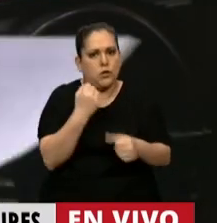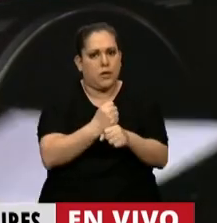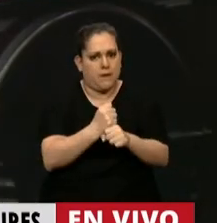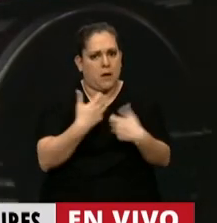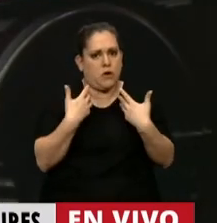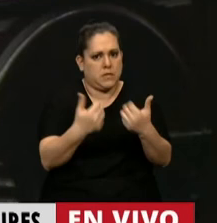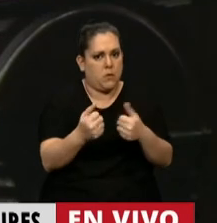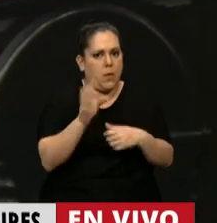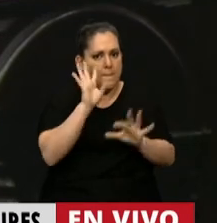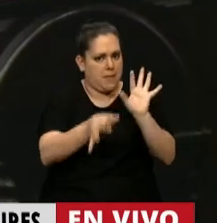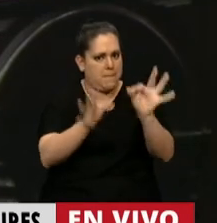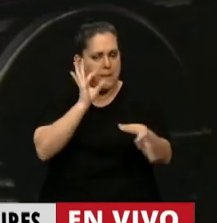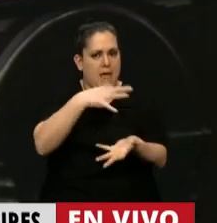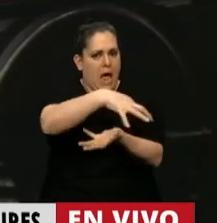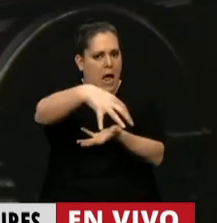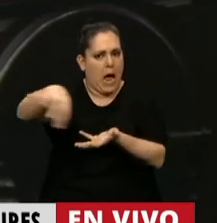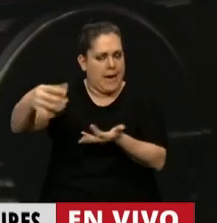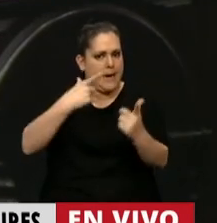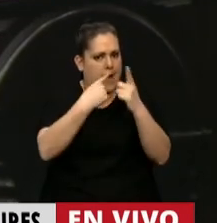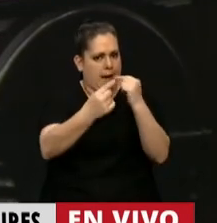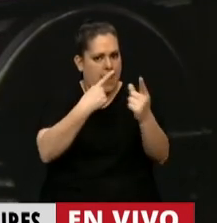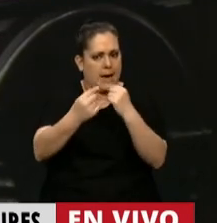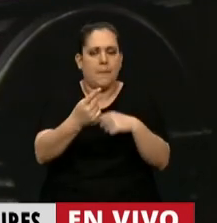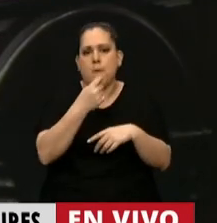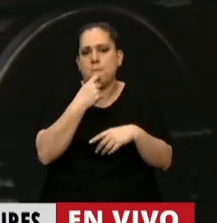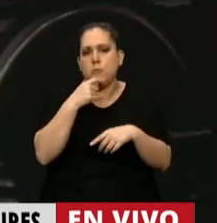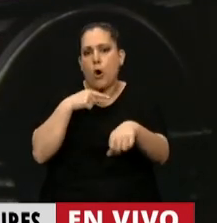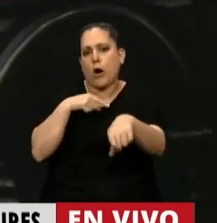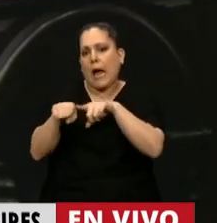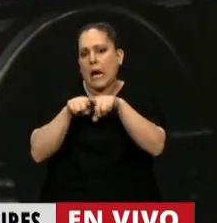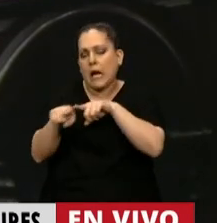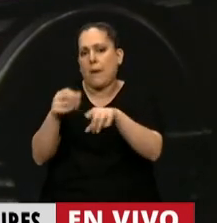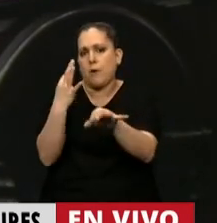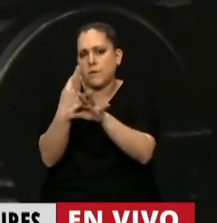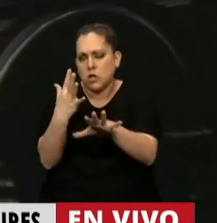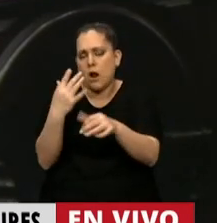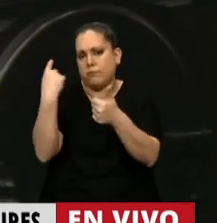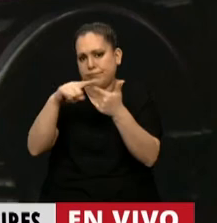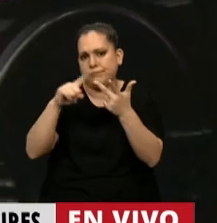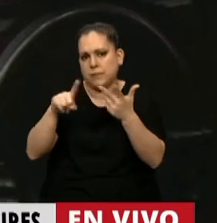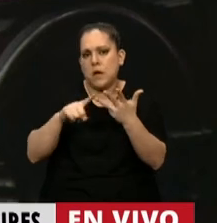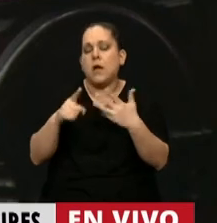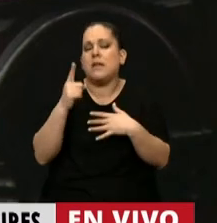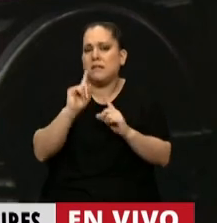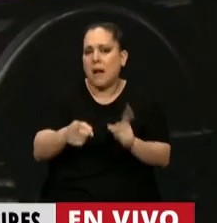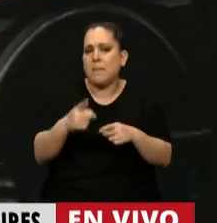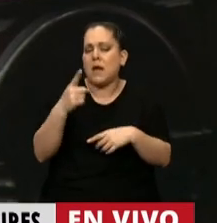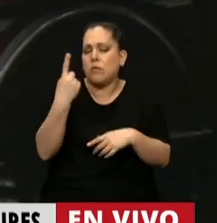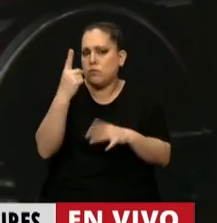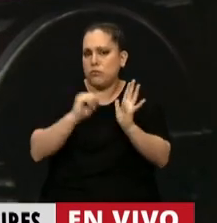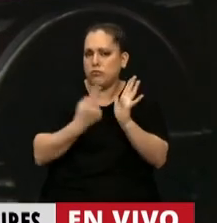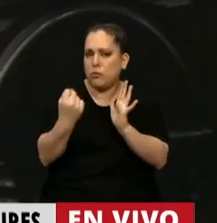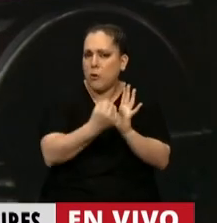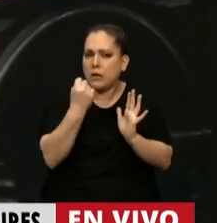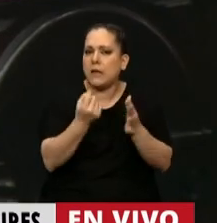distintas áreas están reclamando la incorporación, por ejemplo, en carrera profesional y demás. En ese punto un tema importante